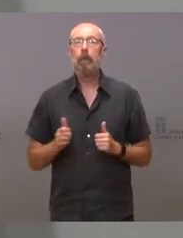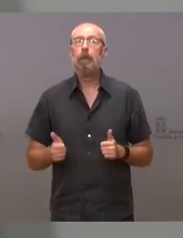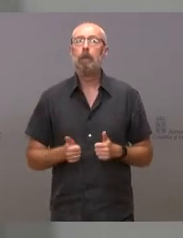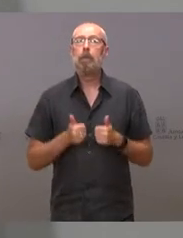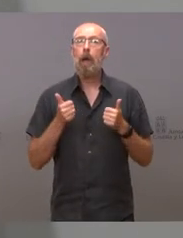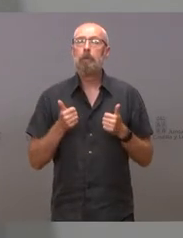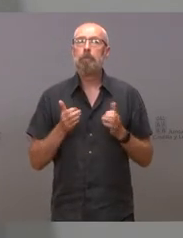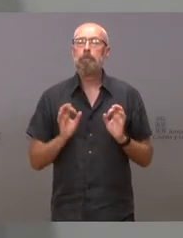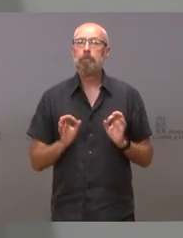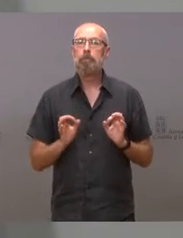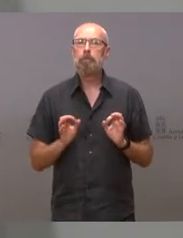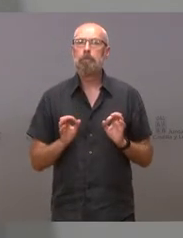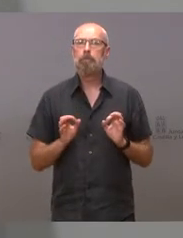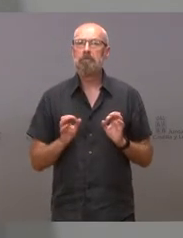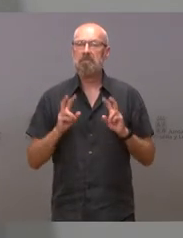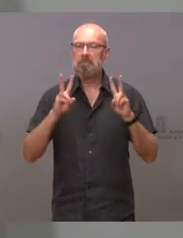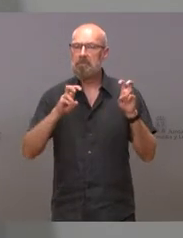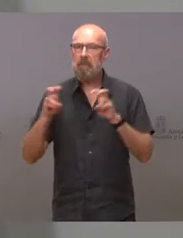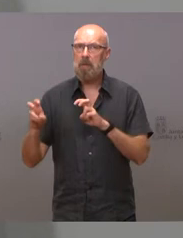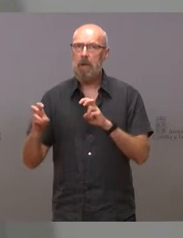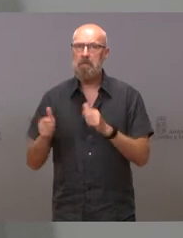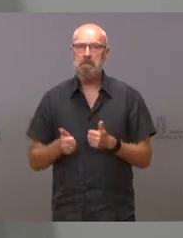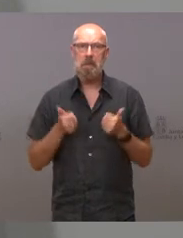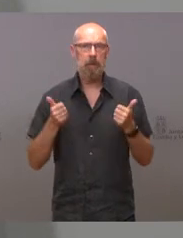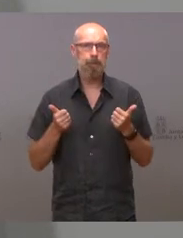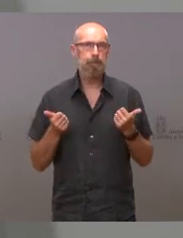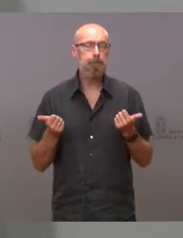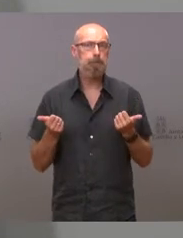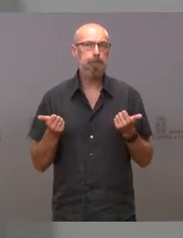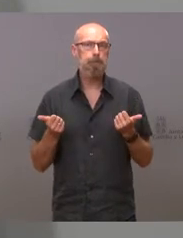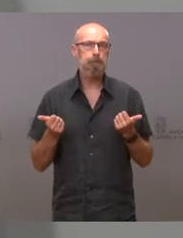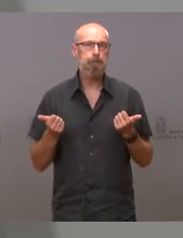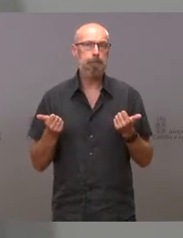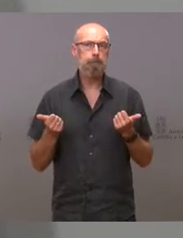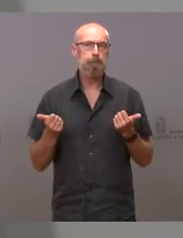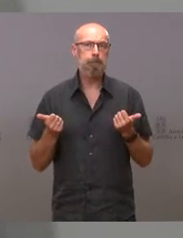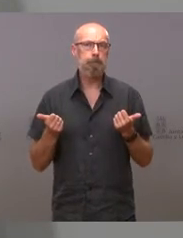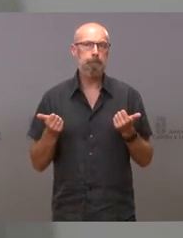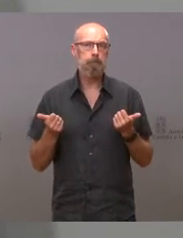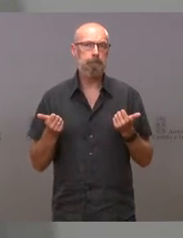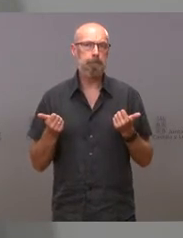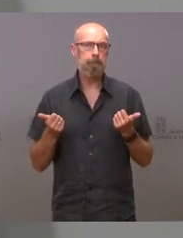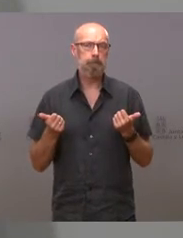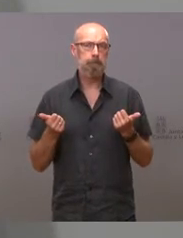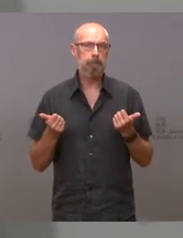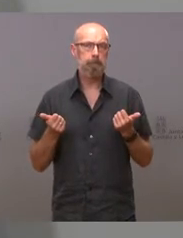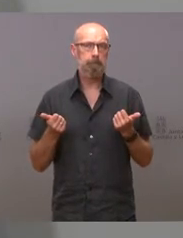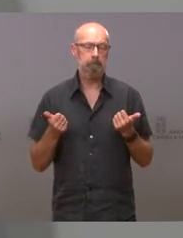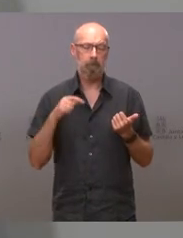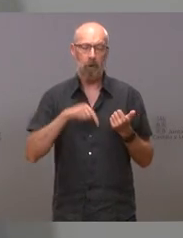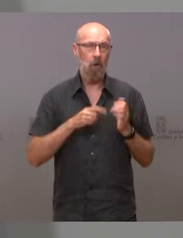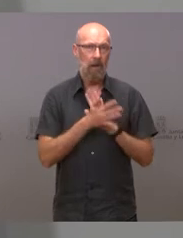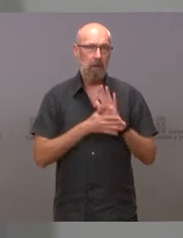nos queda ningún otro asunto tratado digno de mención.